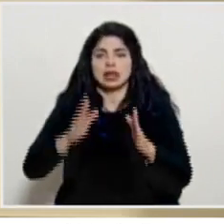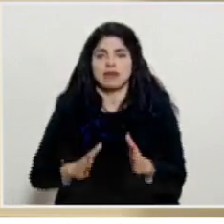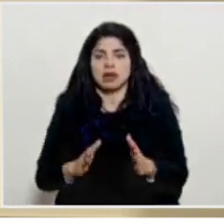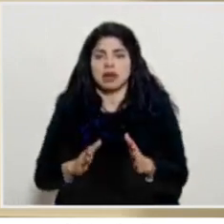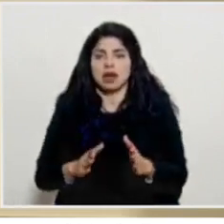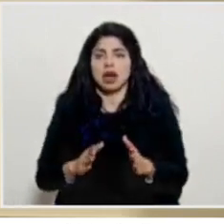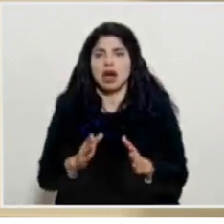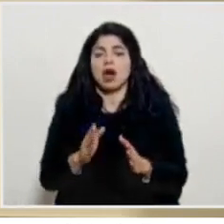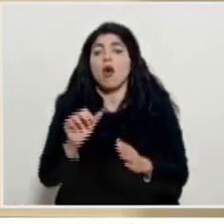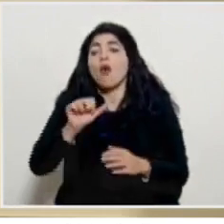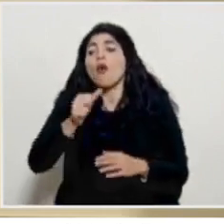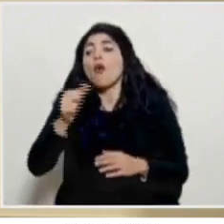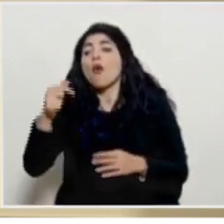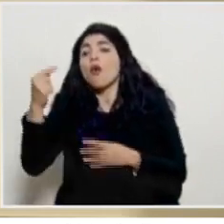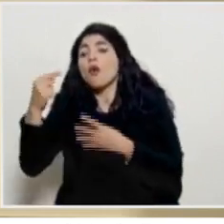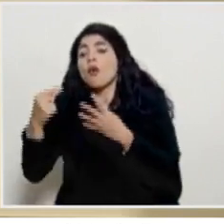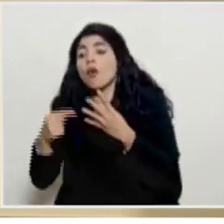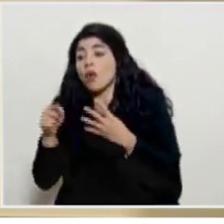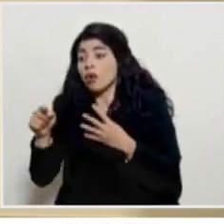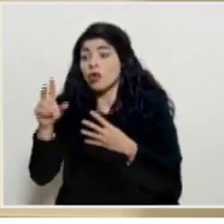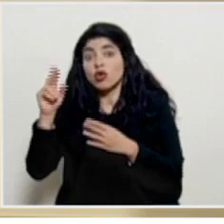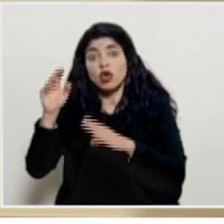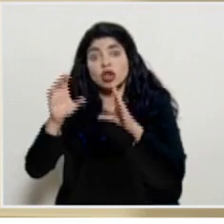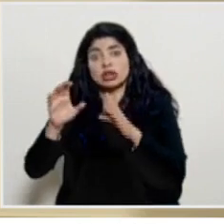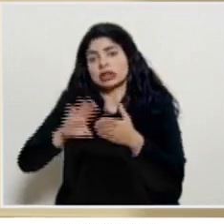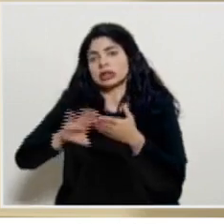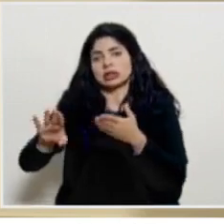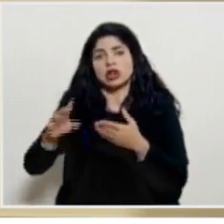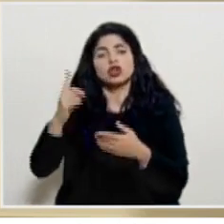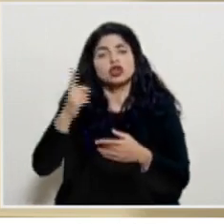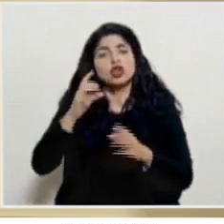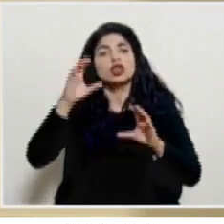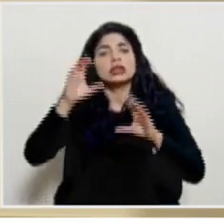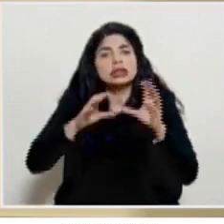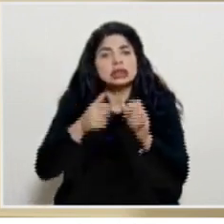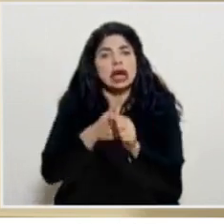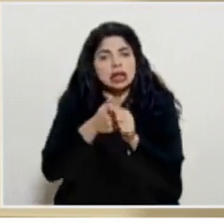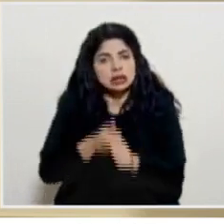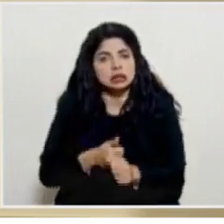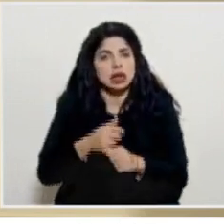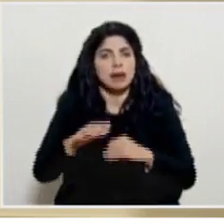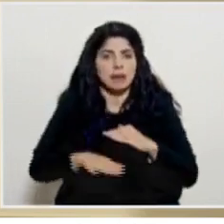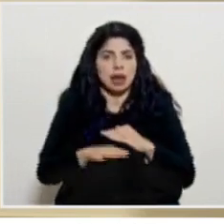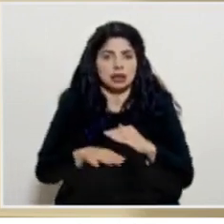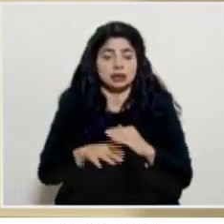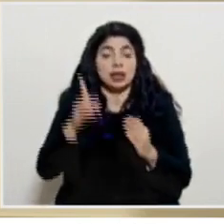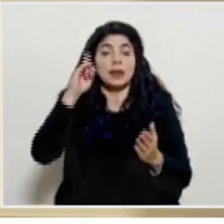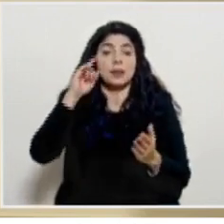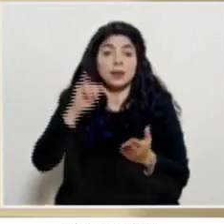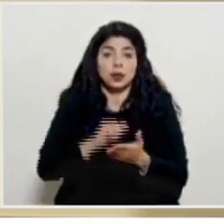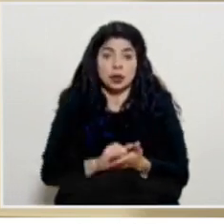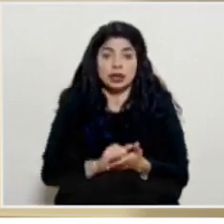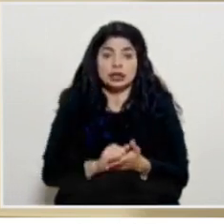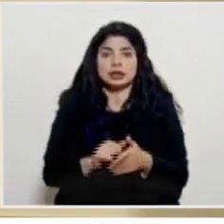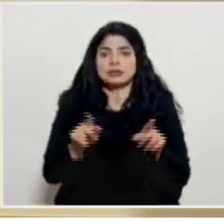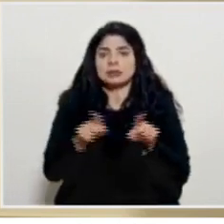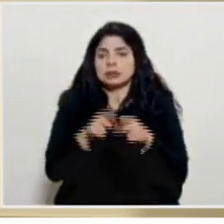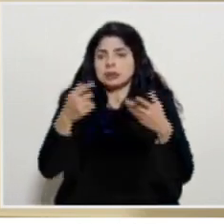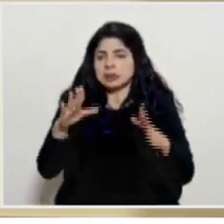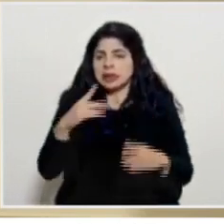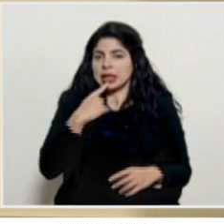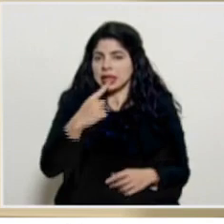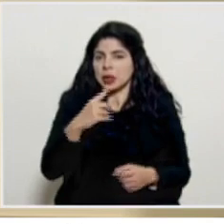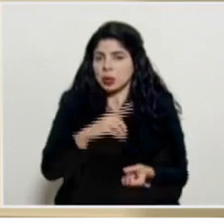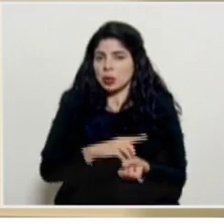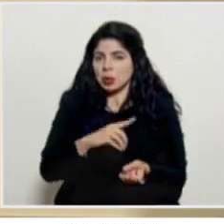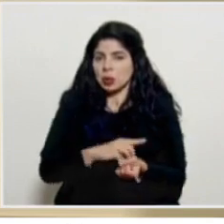que haya otros elementos adicionales que no sean la ciencia propiamente la que las fundamenten en este sentido pues también lo mencionaba el doctor